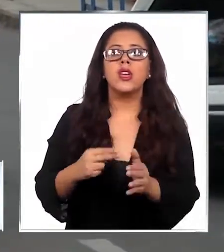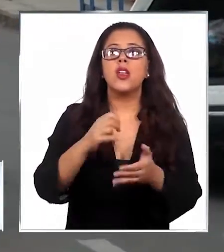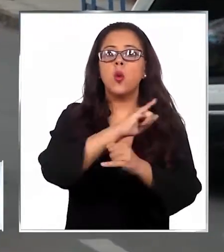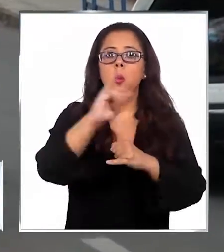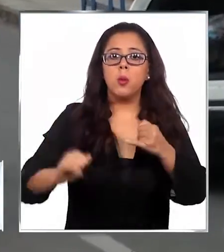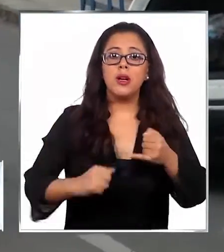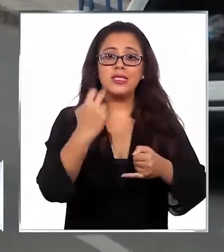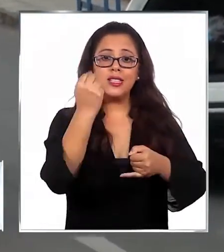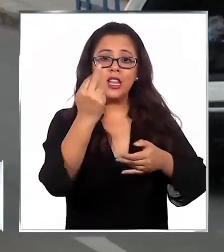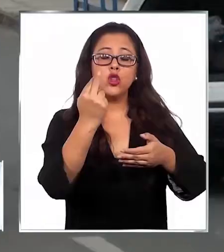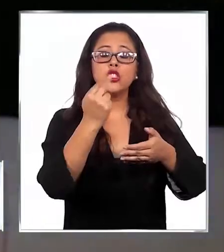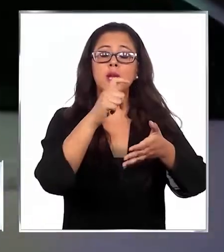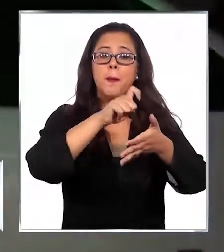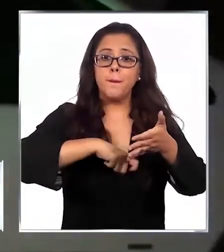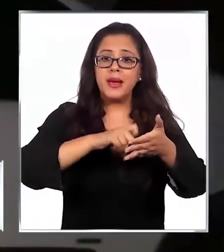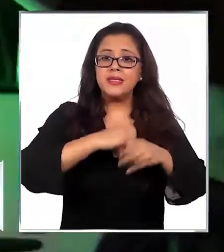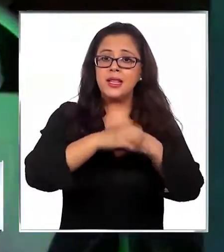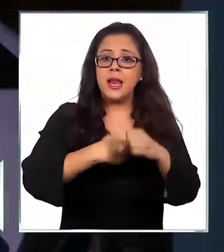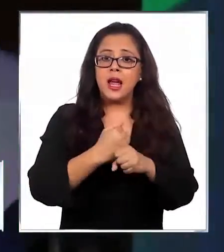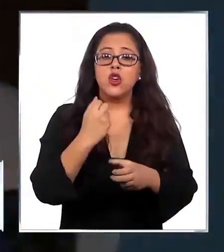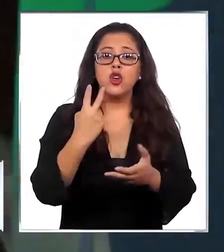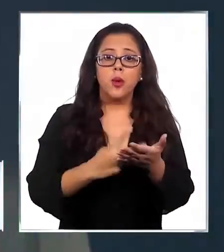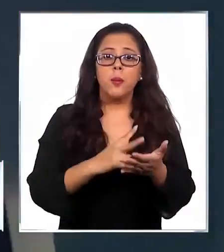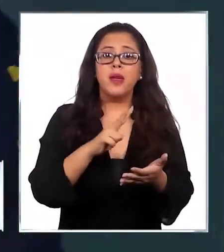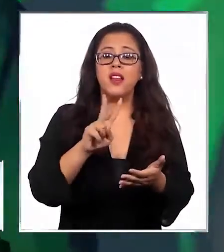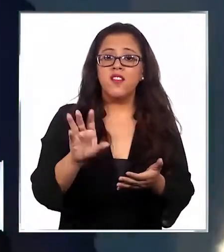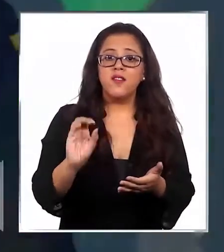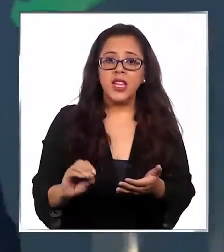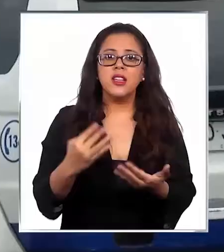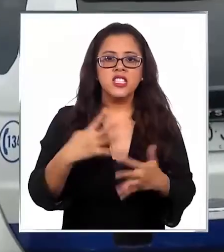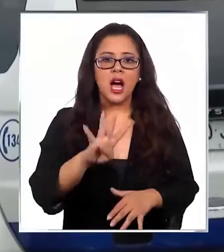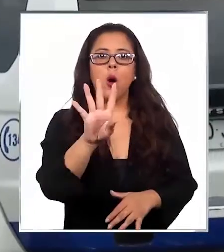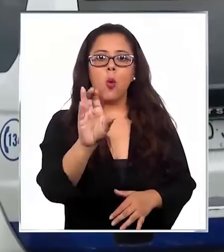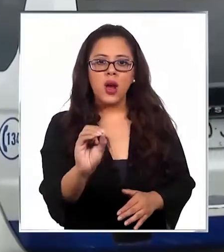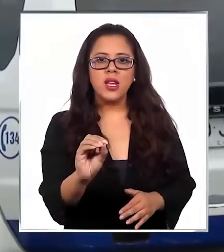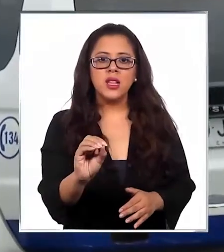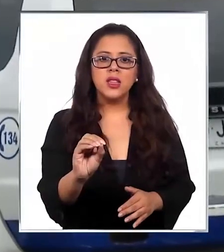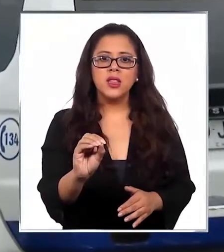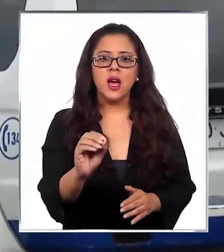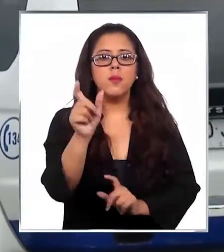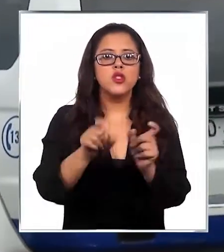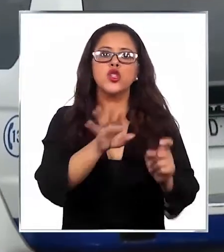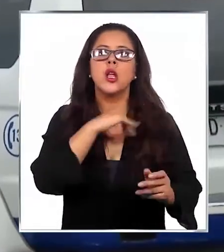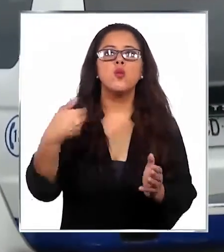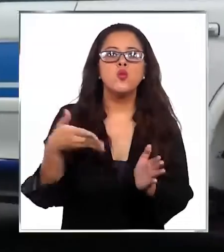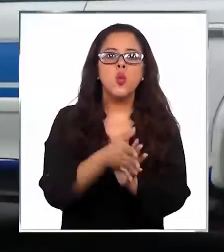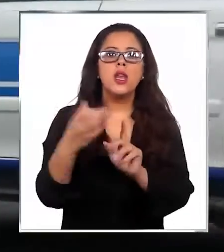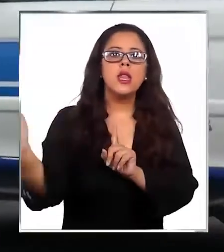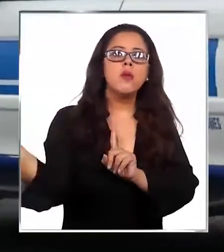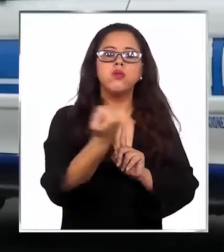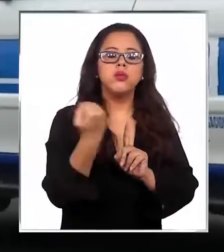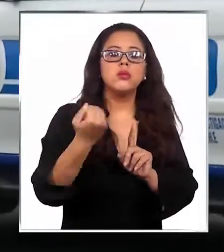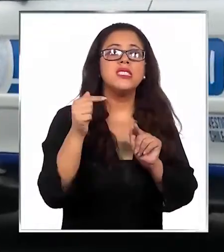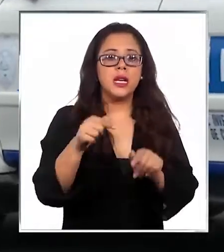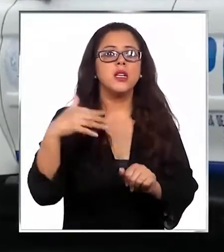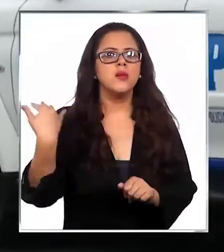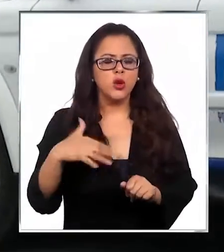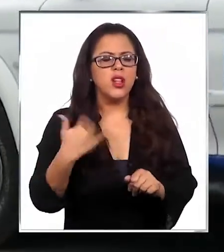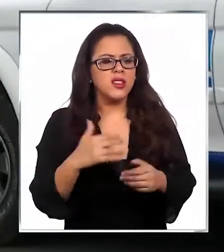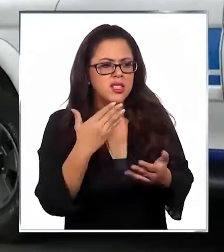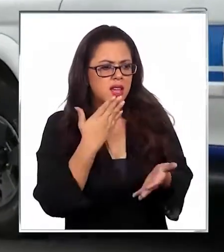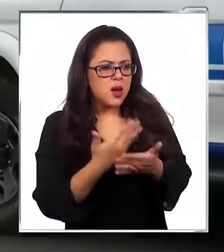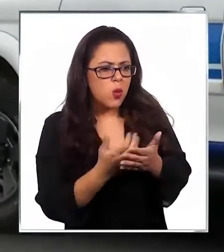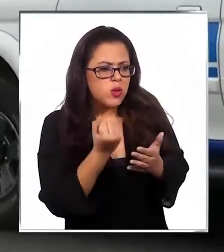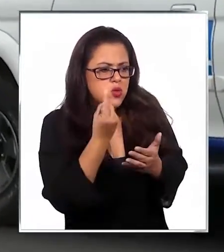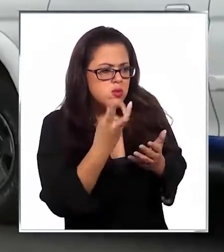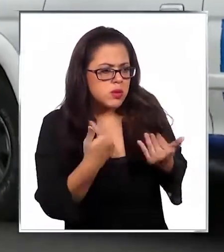conocer que en un plazo de 12 meses, particularmente el año 2020, hubo 40 asesinatos, la cifra más alta en 15 años desde la existencia de